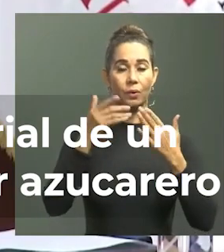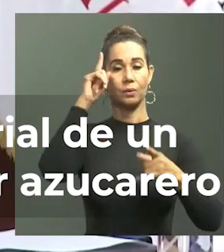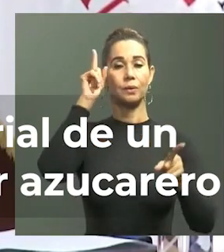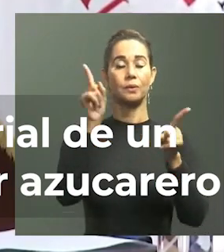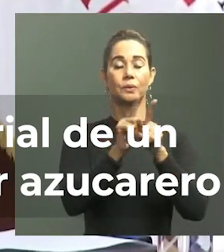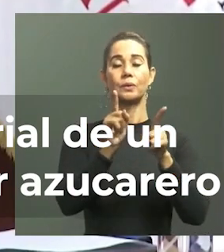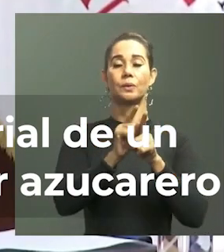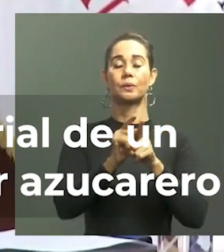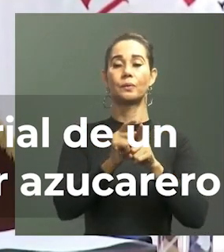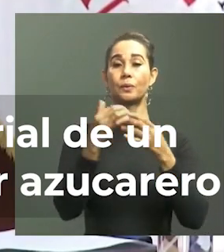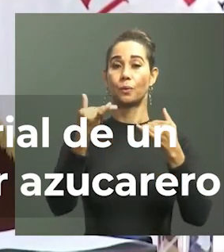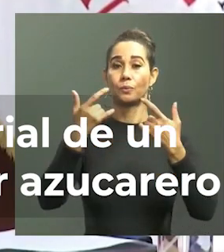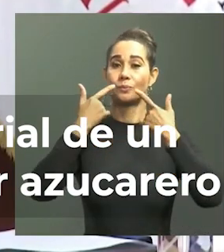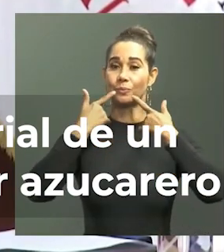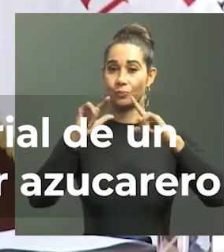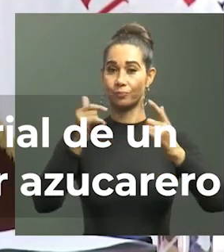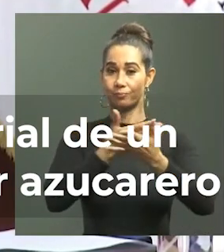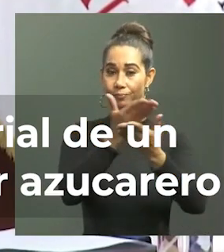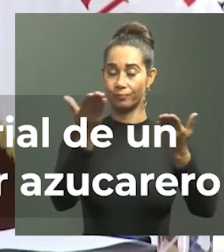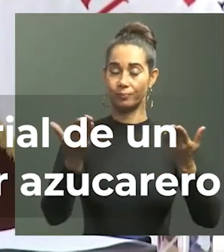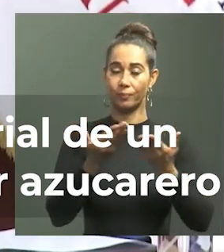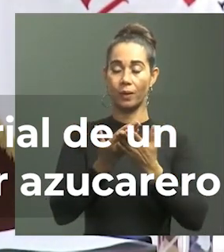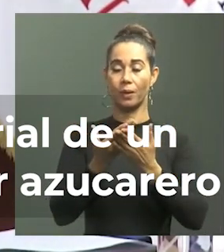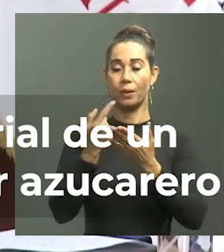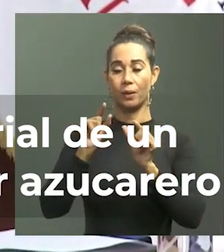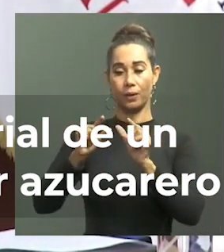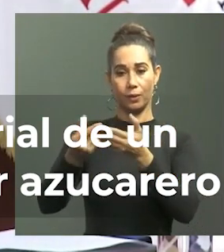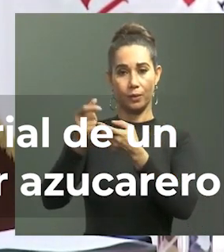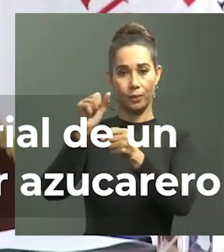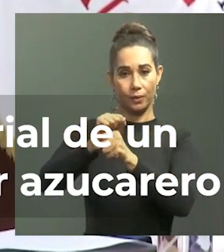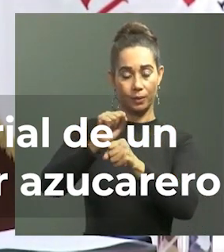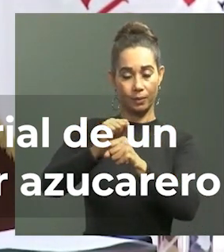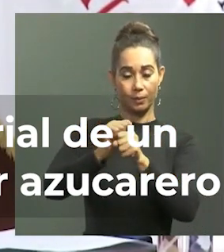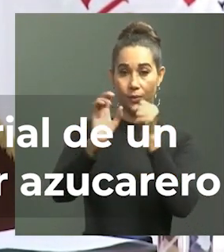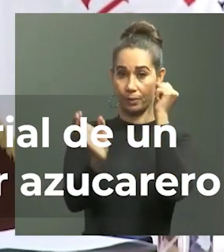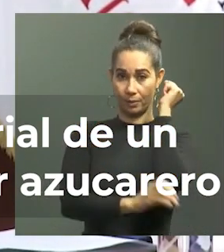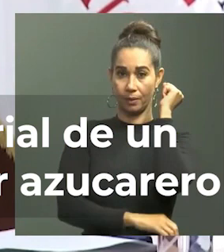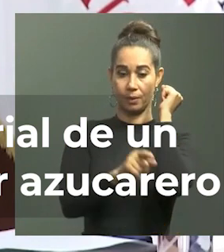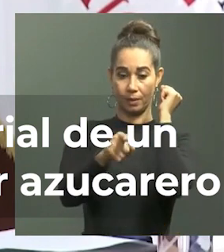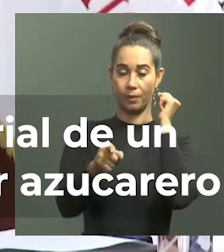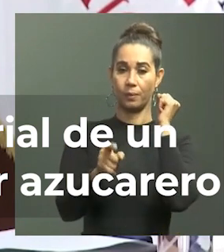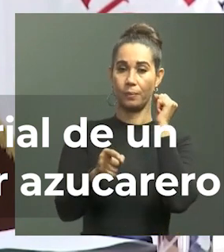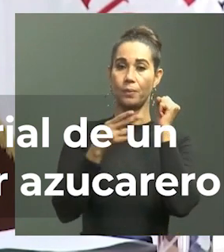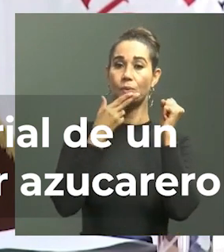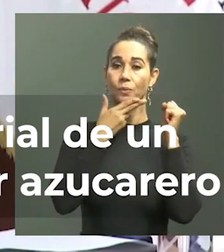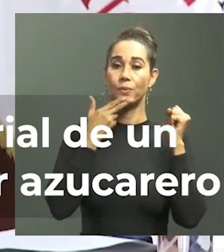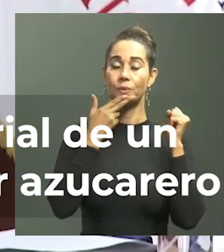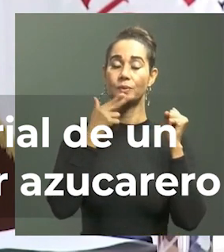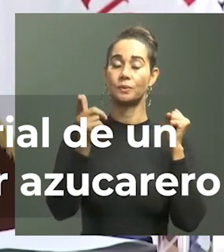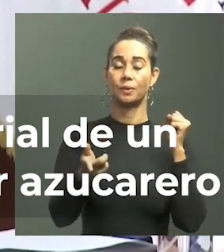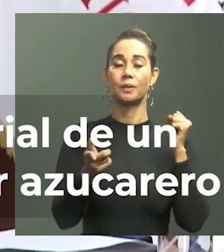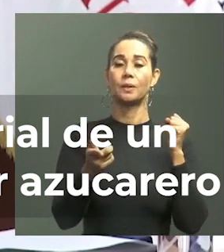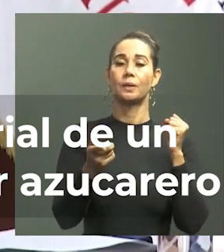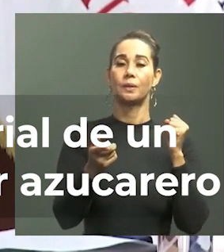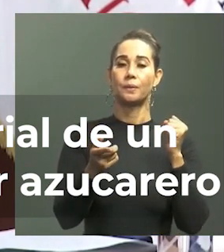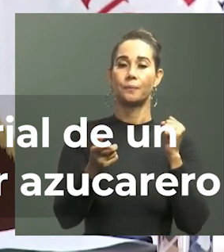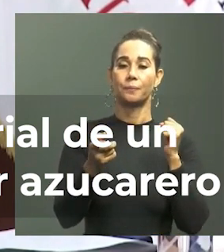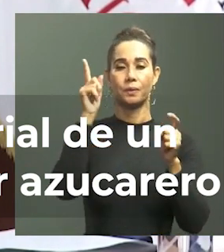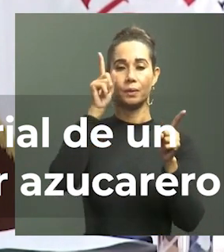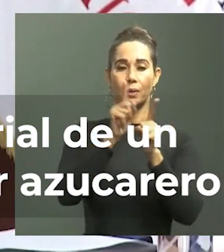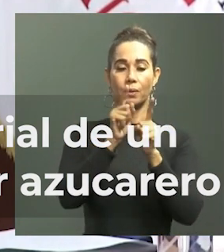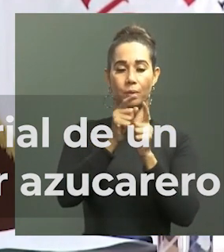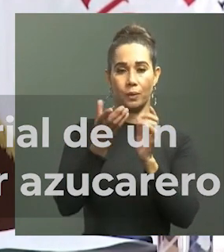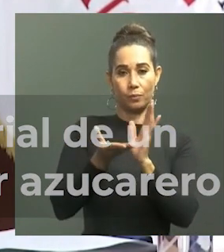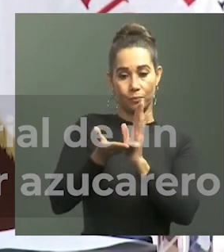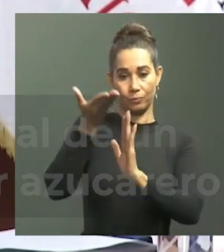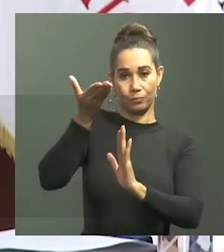Tenemos el honor de anunciar que para los trabajadores agrícolas de campo en el sector del azúcar se acuerda